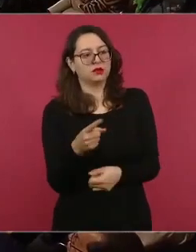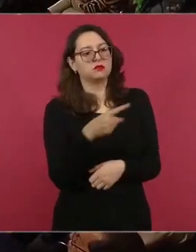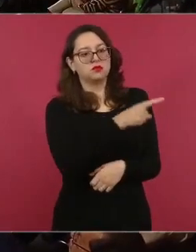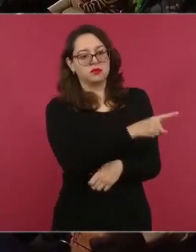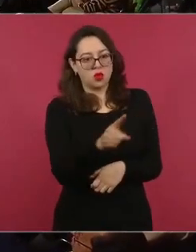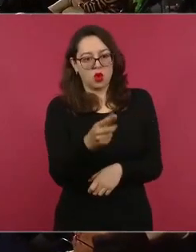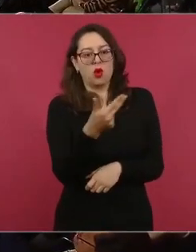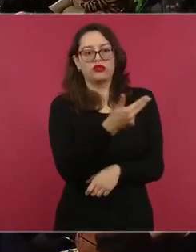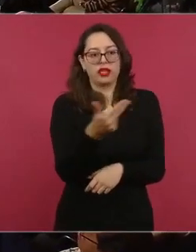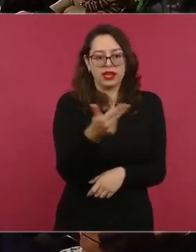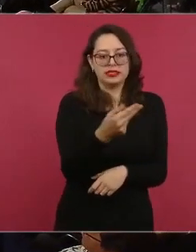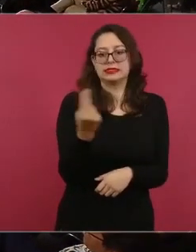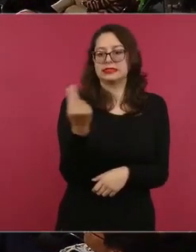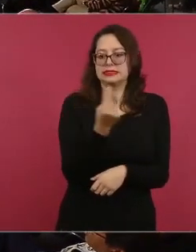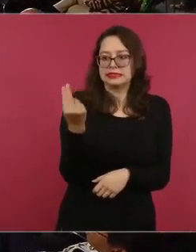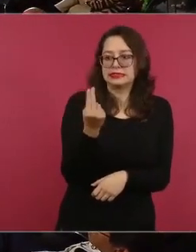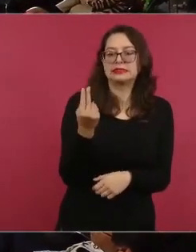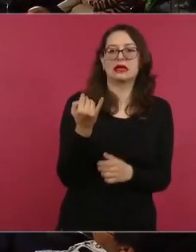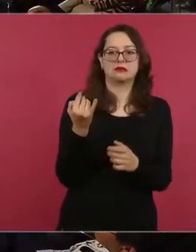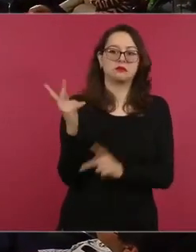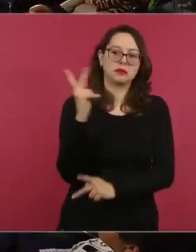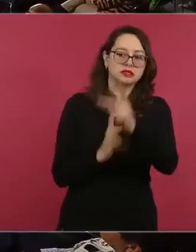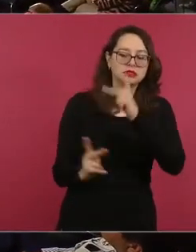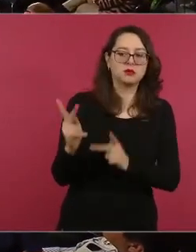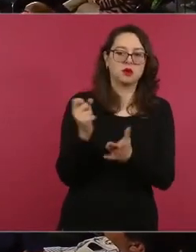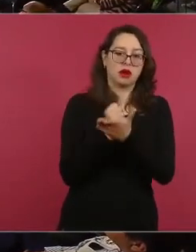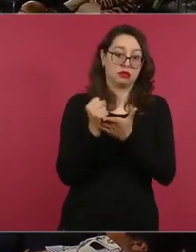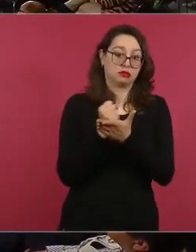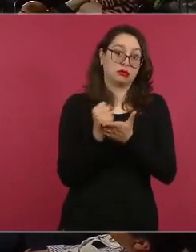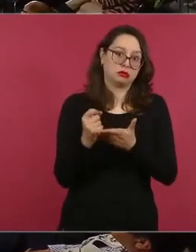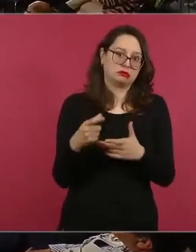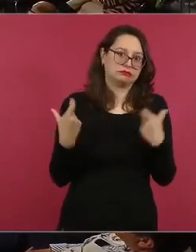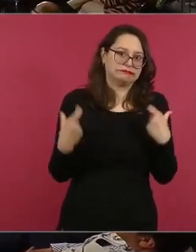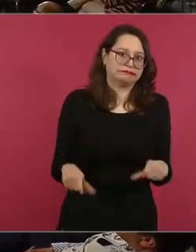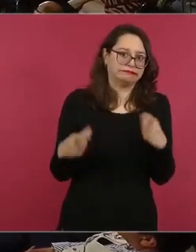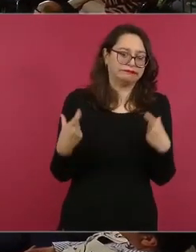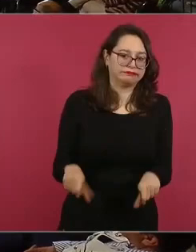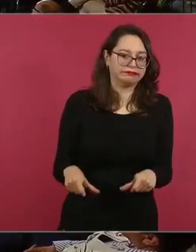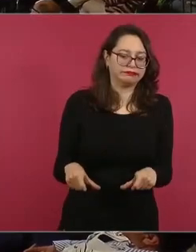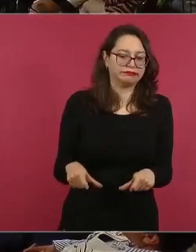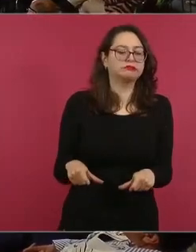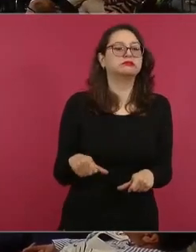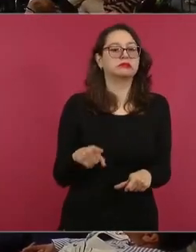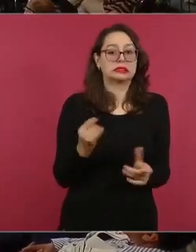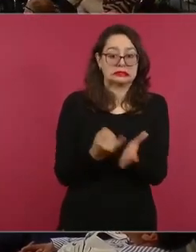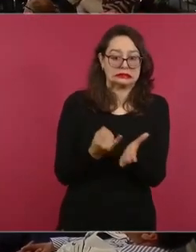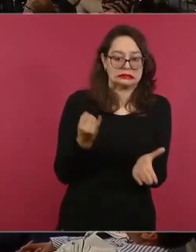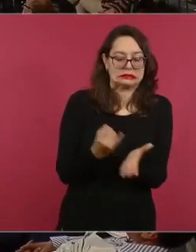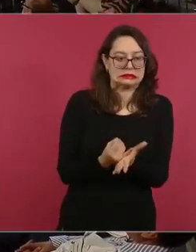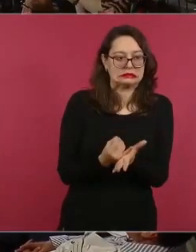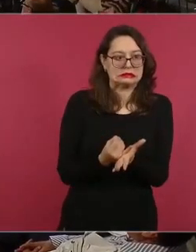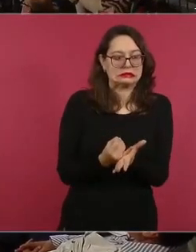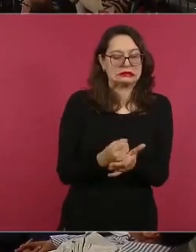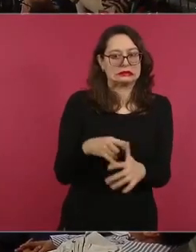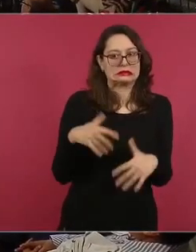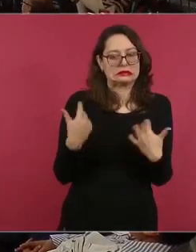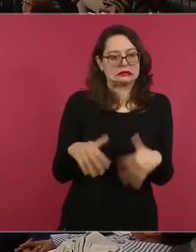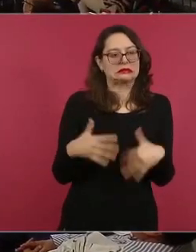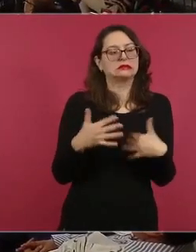la mitad de los intereses los va